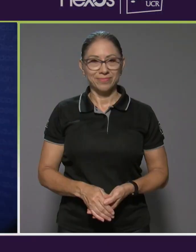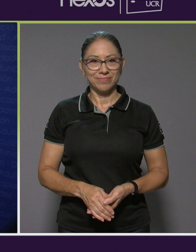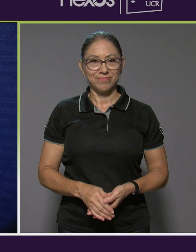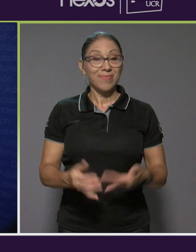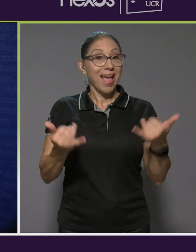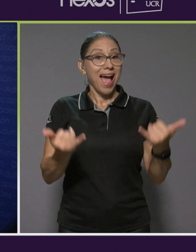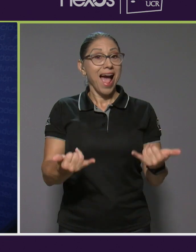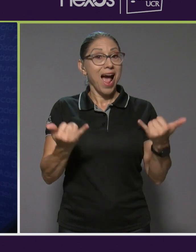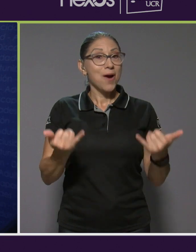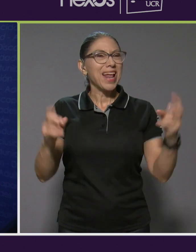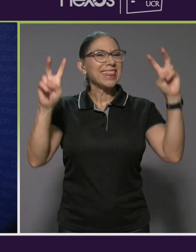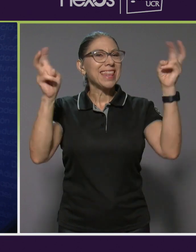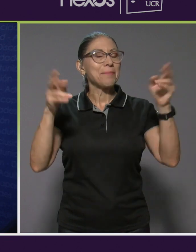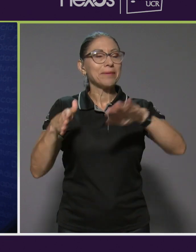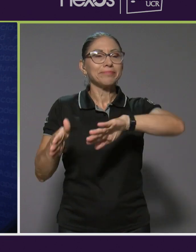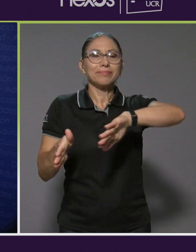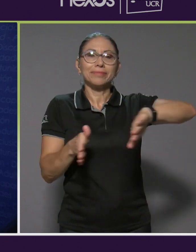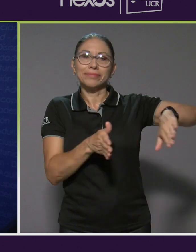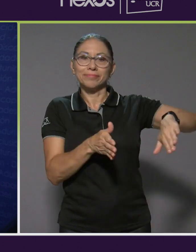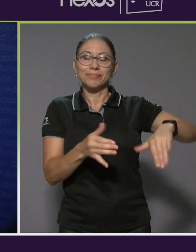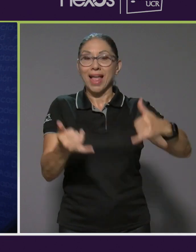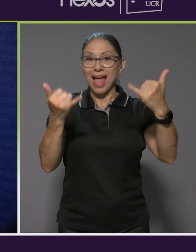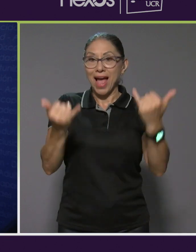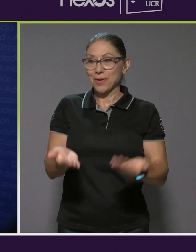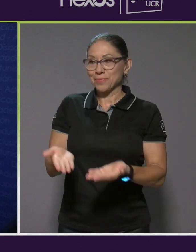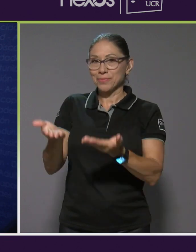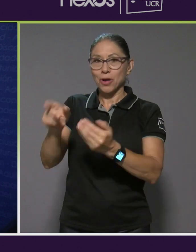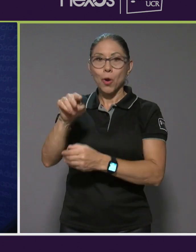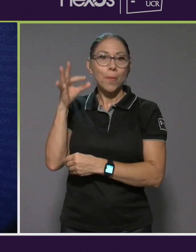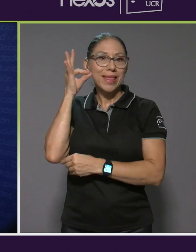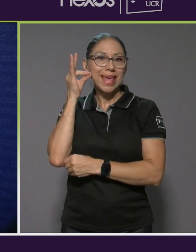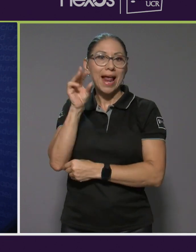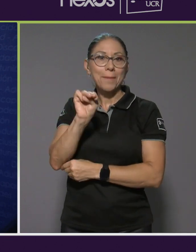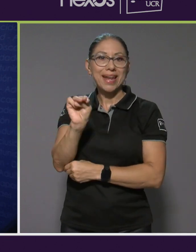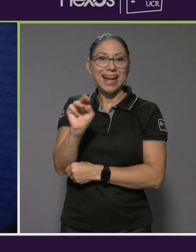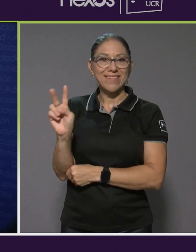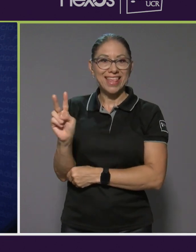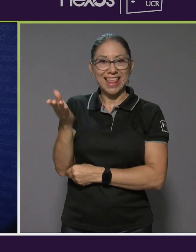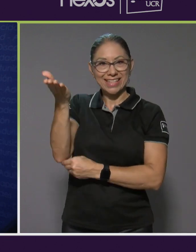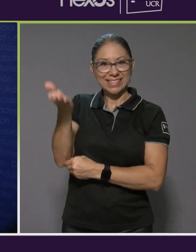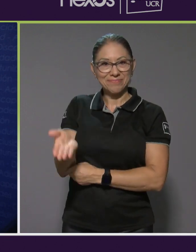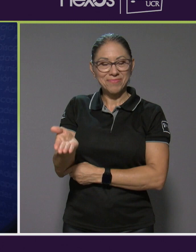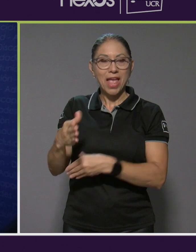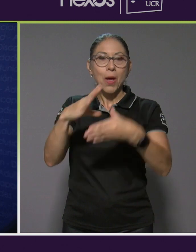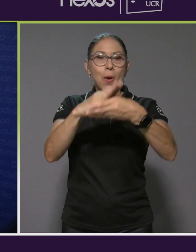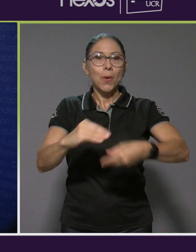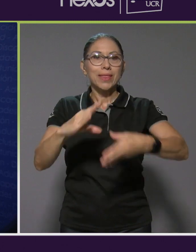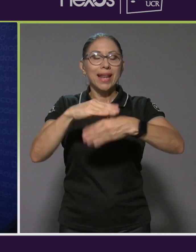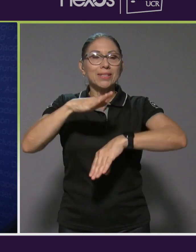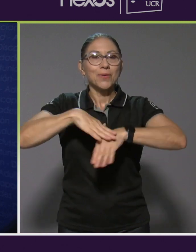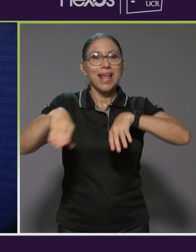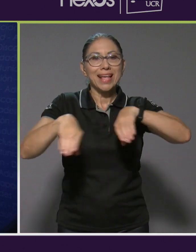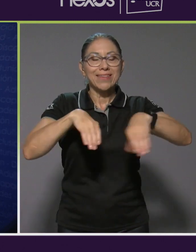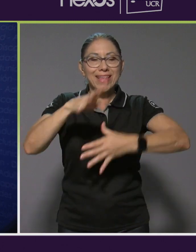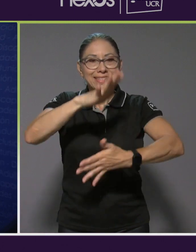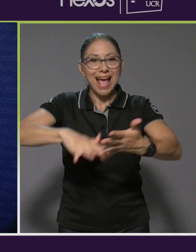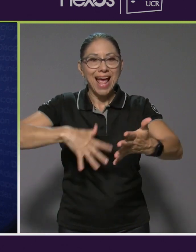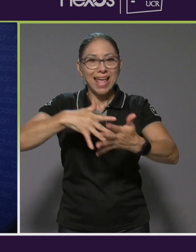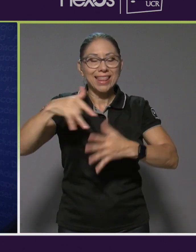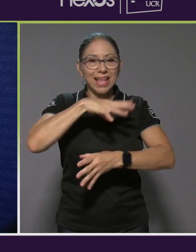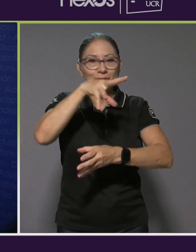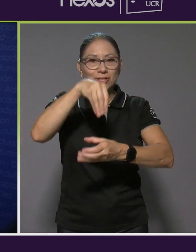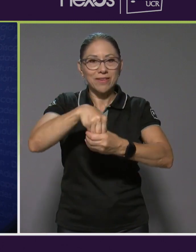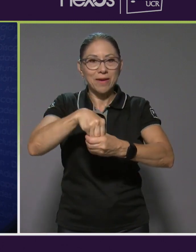Ahora cambiamos de tema para dar paso a nuestra compañera Mariana Valladares, que nos contará las actividades de nuestra agenda inclusiva.